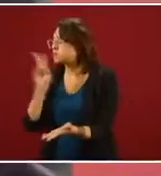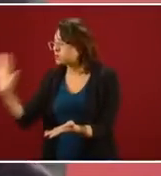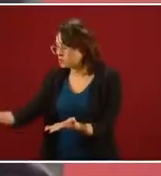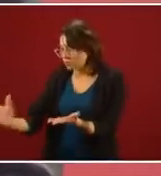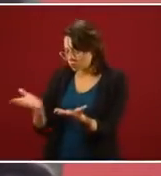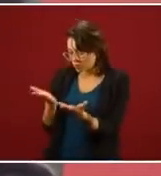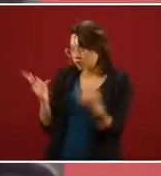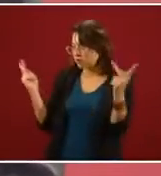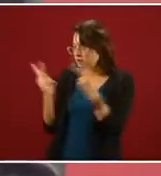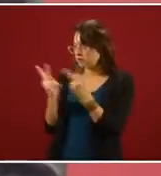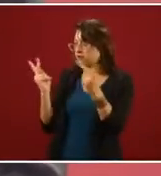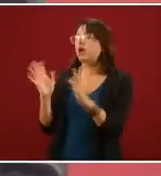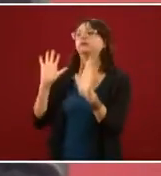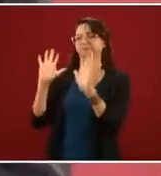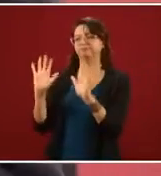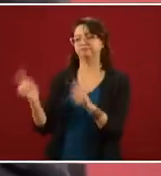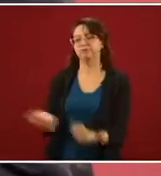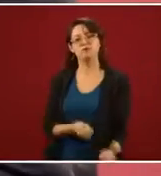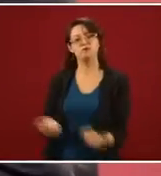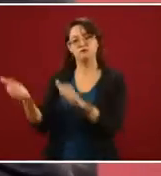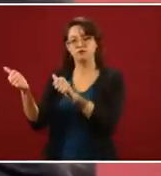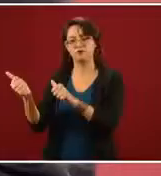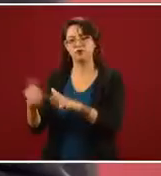inmediato. O sea,